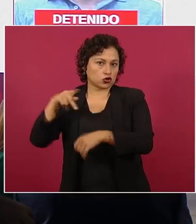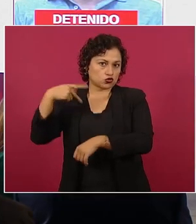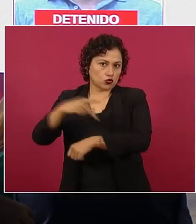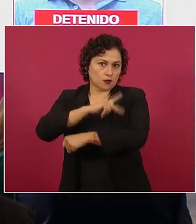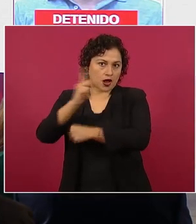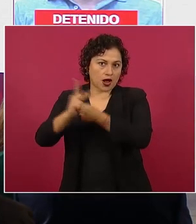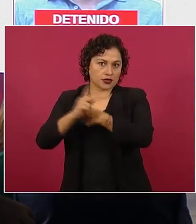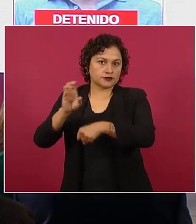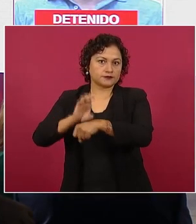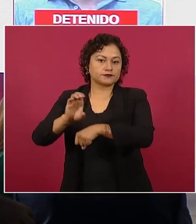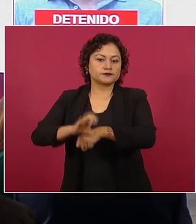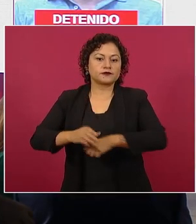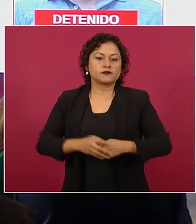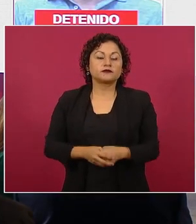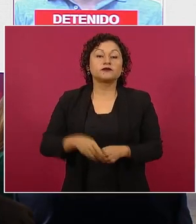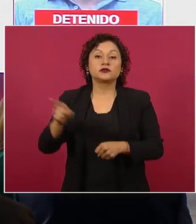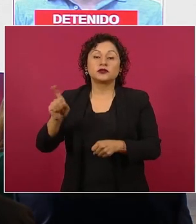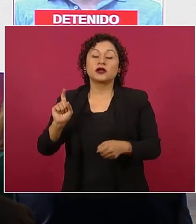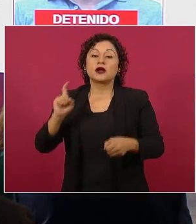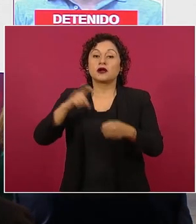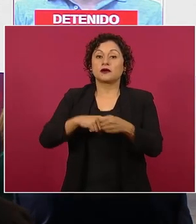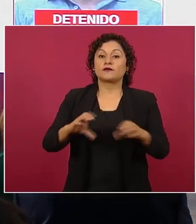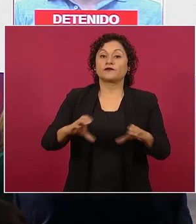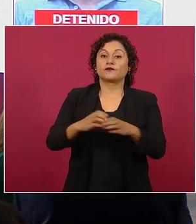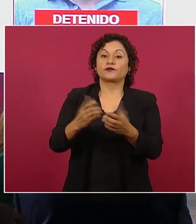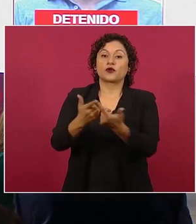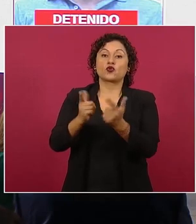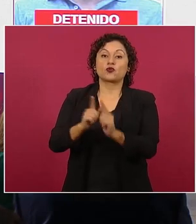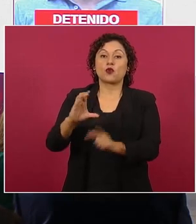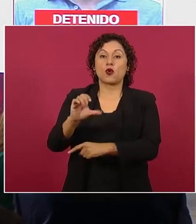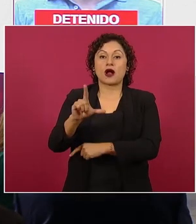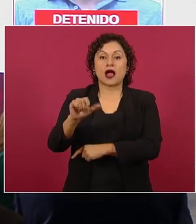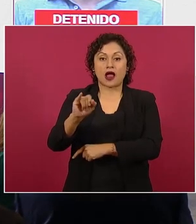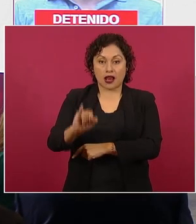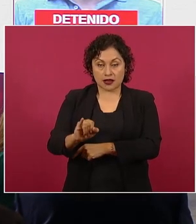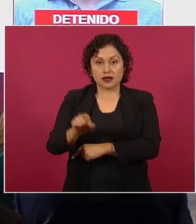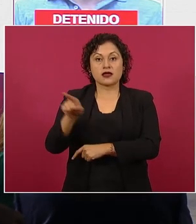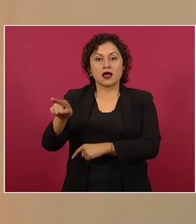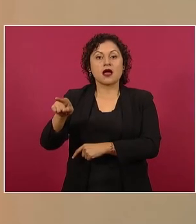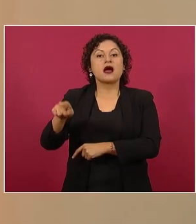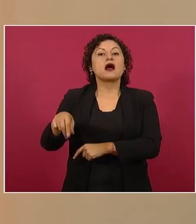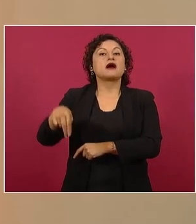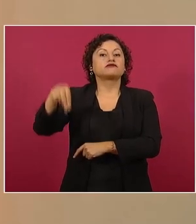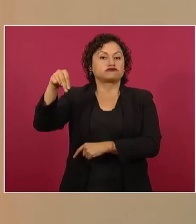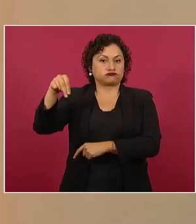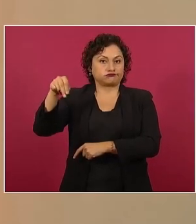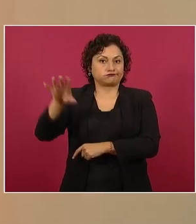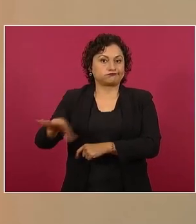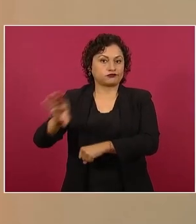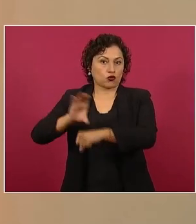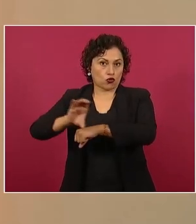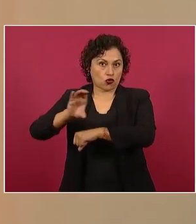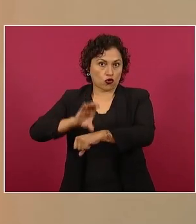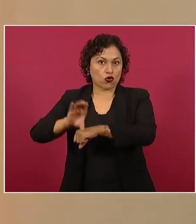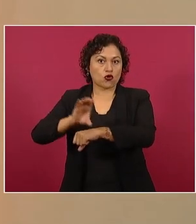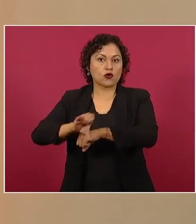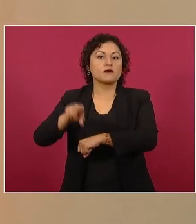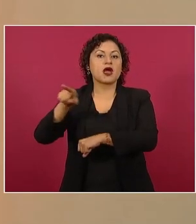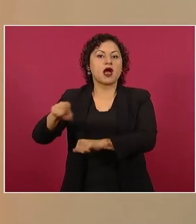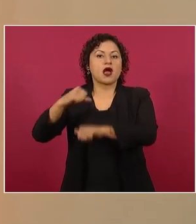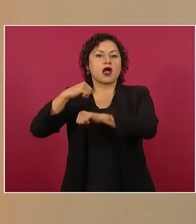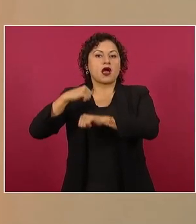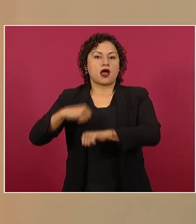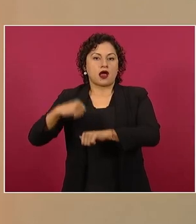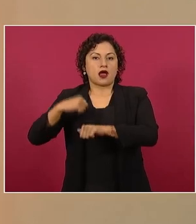pertenecido a los carteles de Cali, norte del Valle, y estaba encargado de envíos de toneladas de